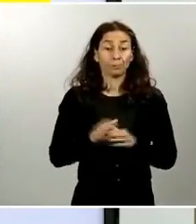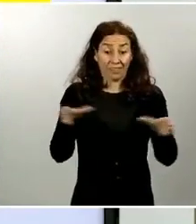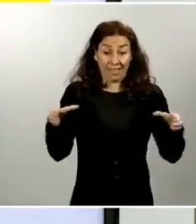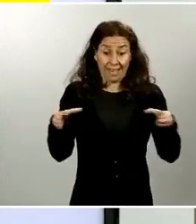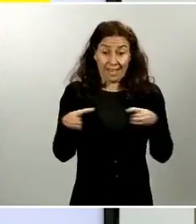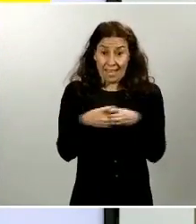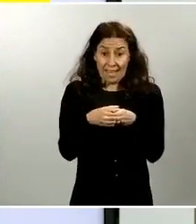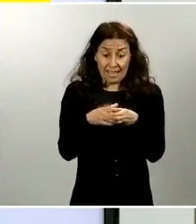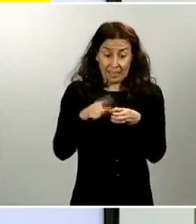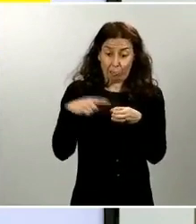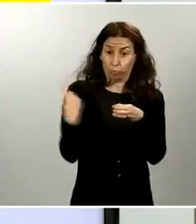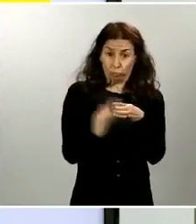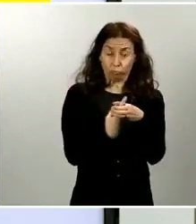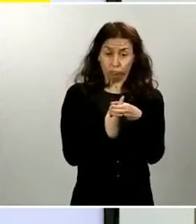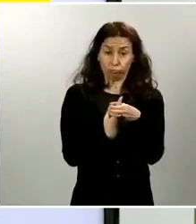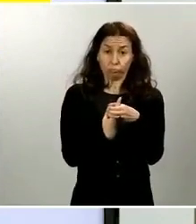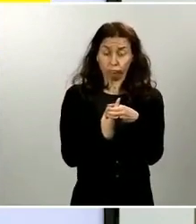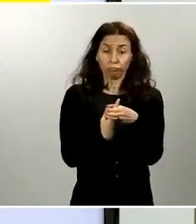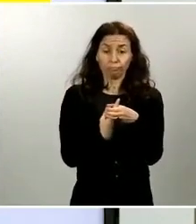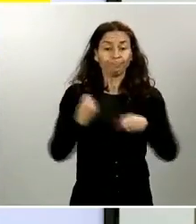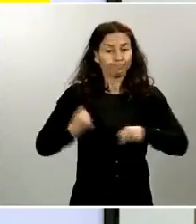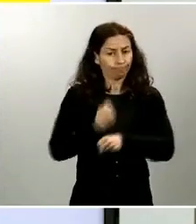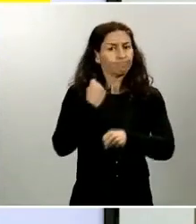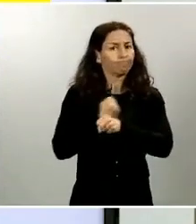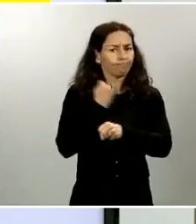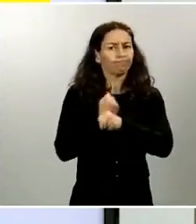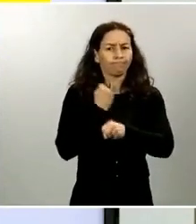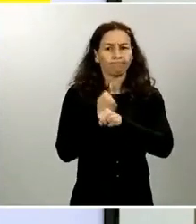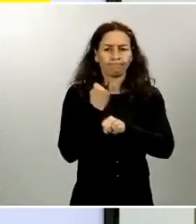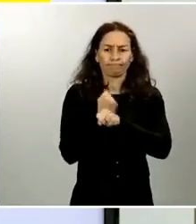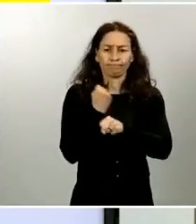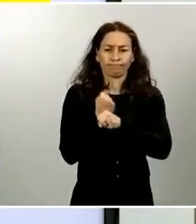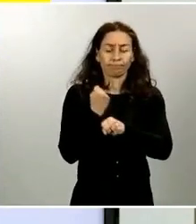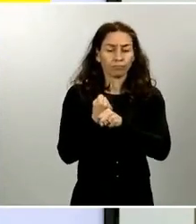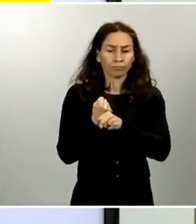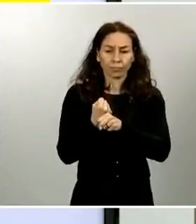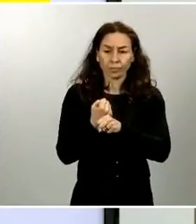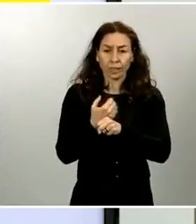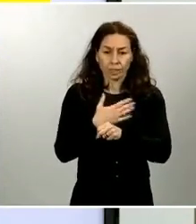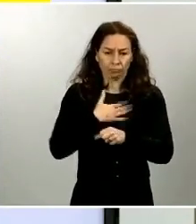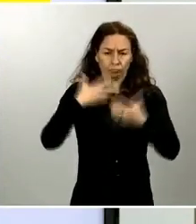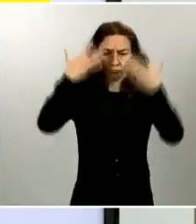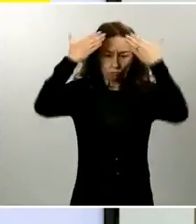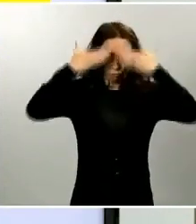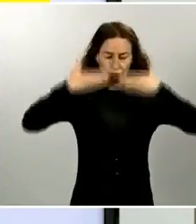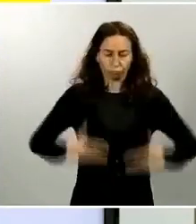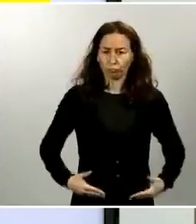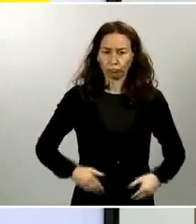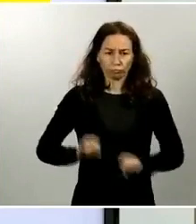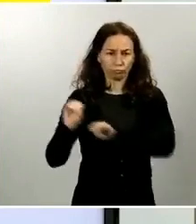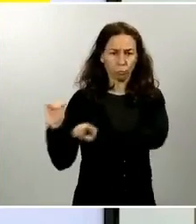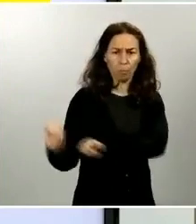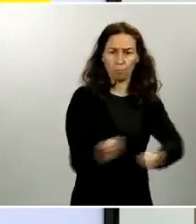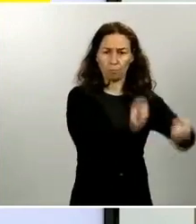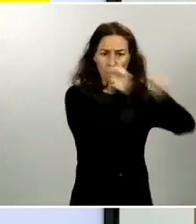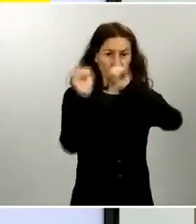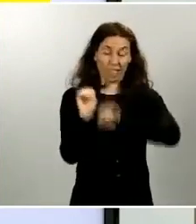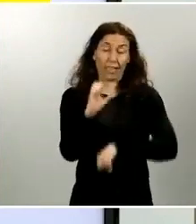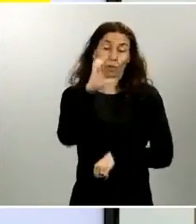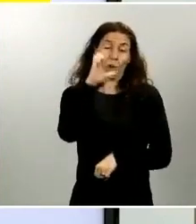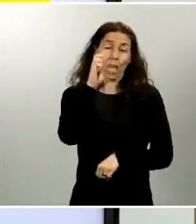realizando esa función está protegido por los EPIs habituales.